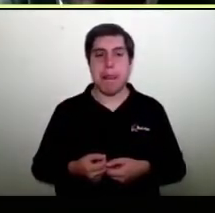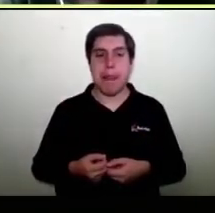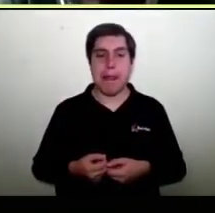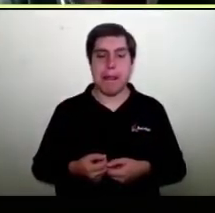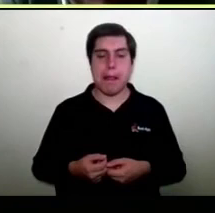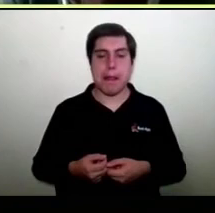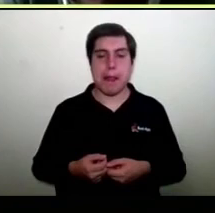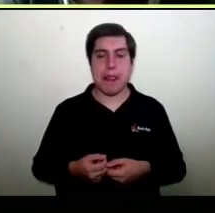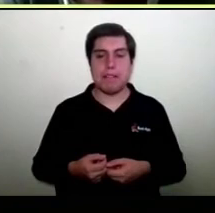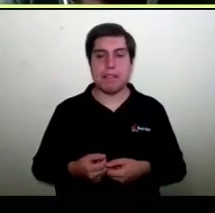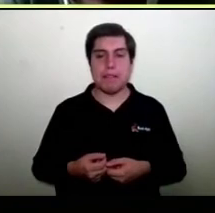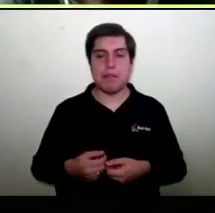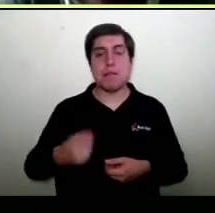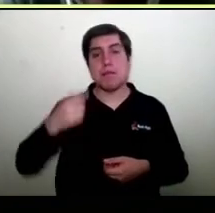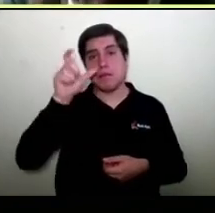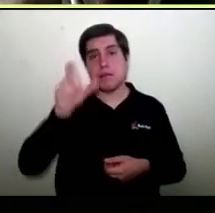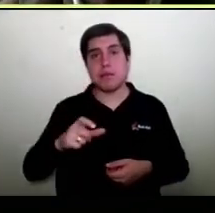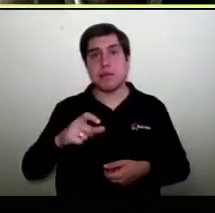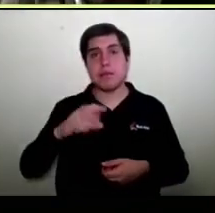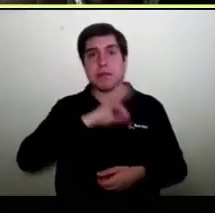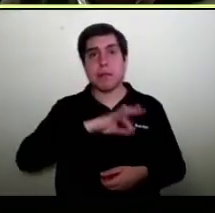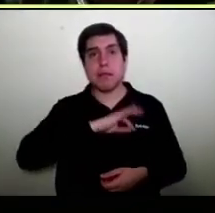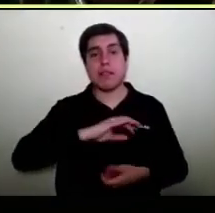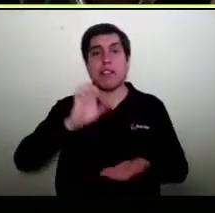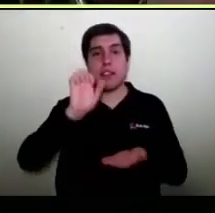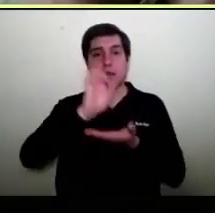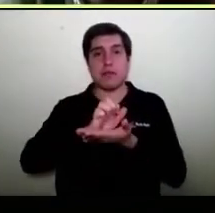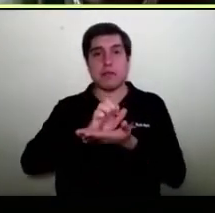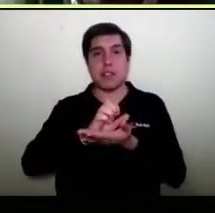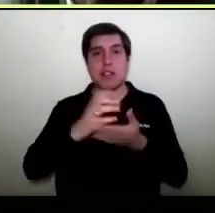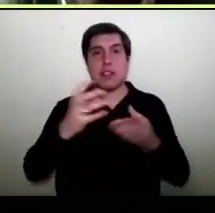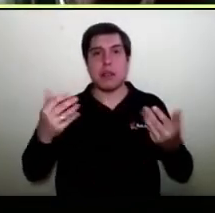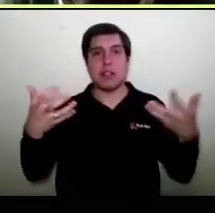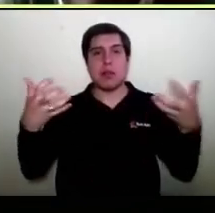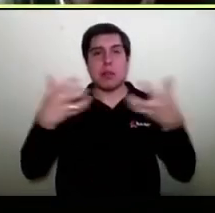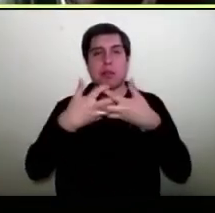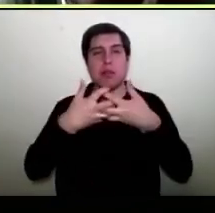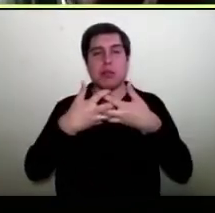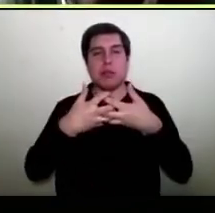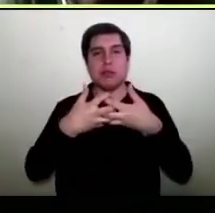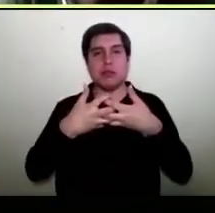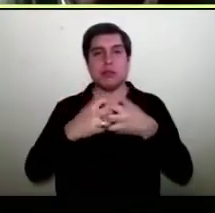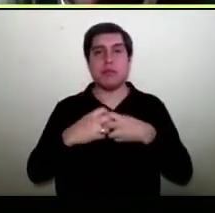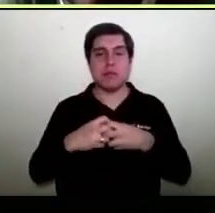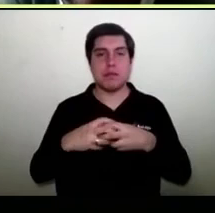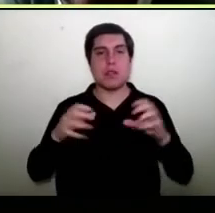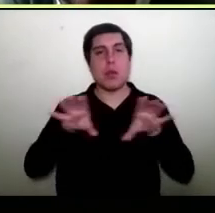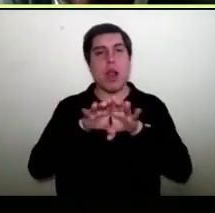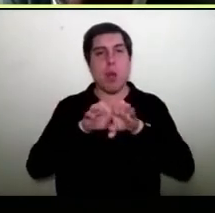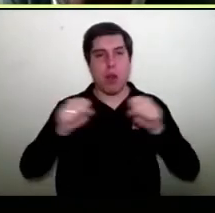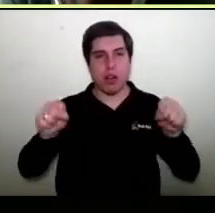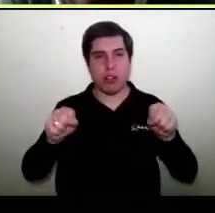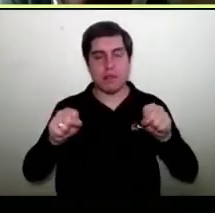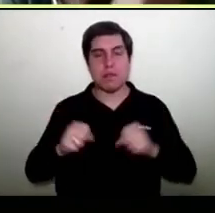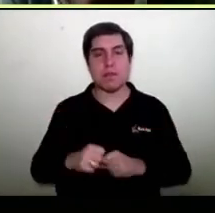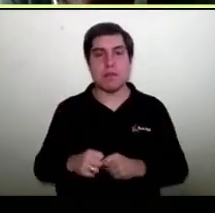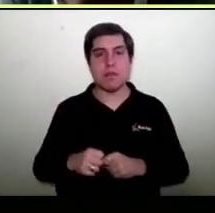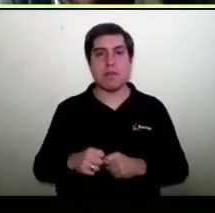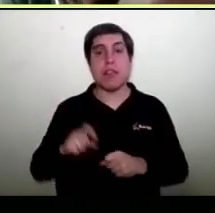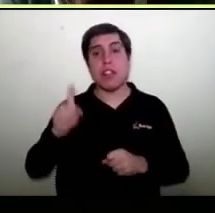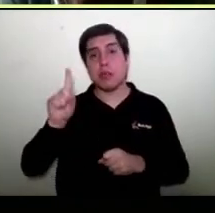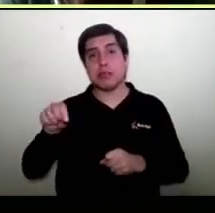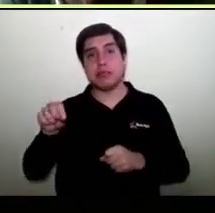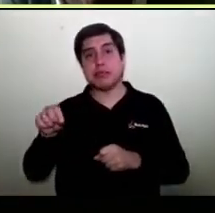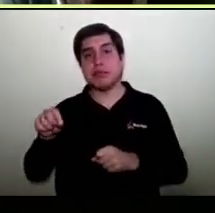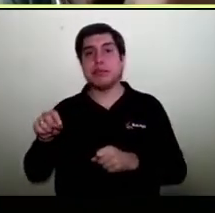persona del banco de estado ayer acá en el fondo lo que se hace un match al lograr el match en el fondo con el botón de pago de